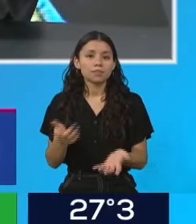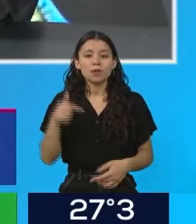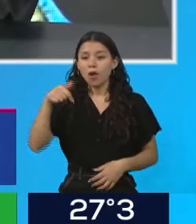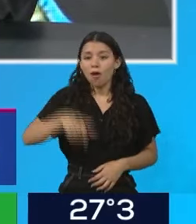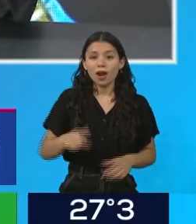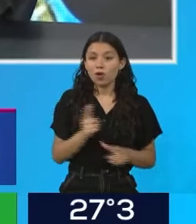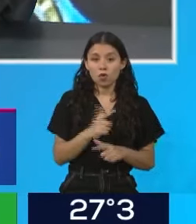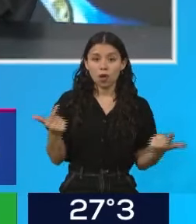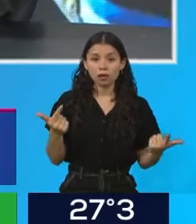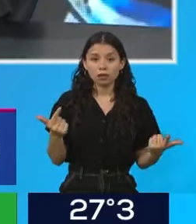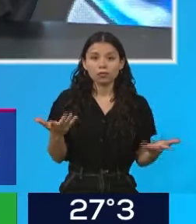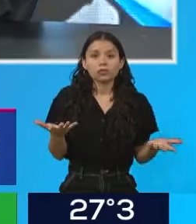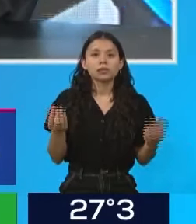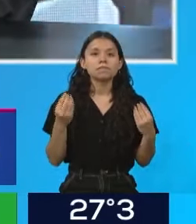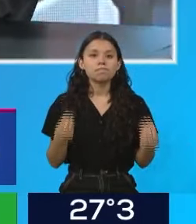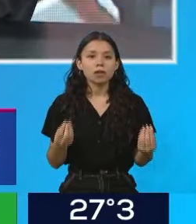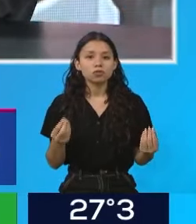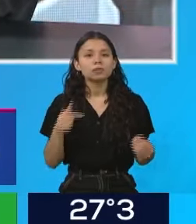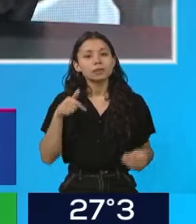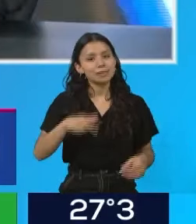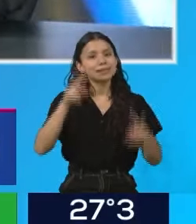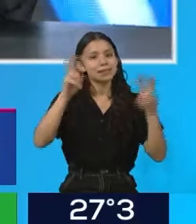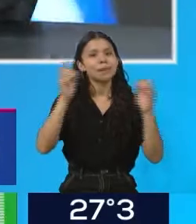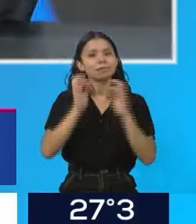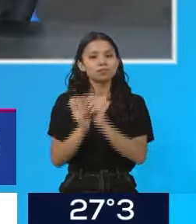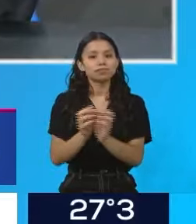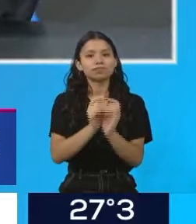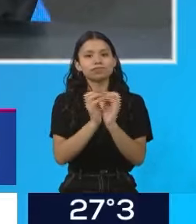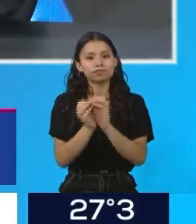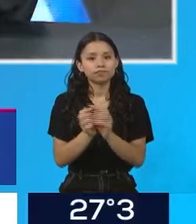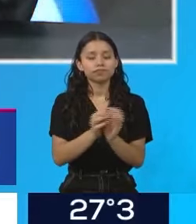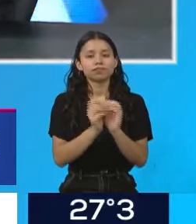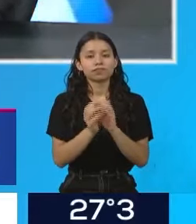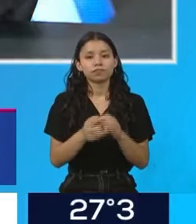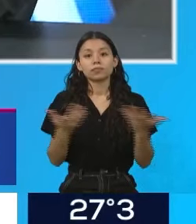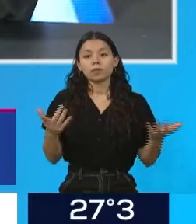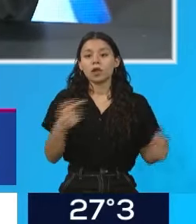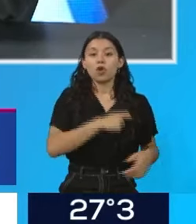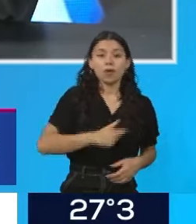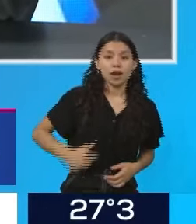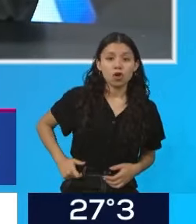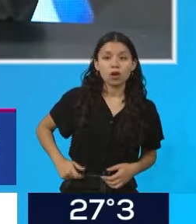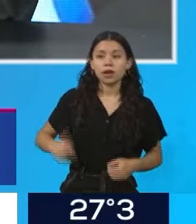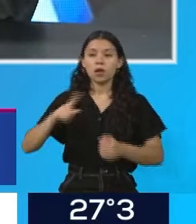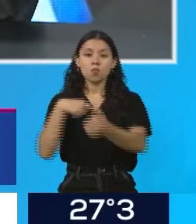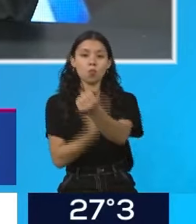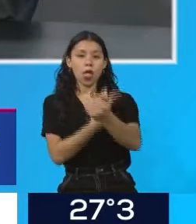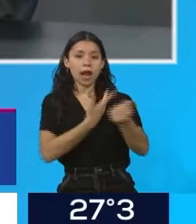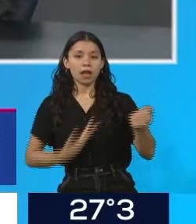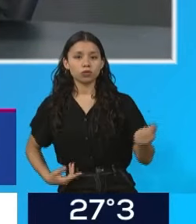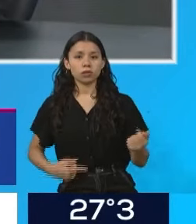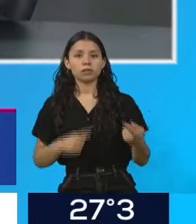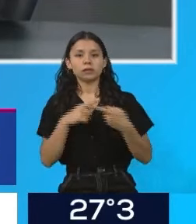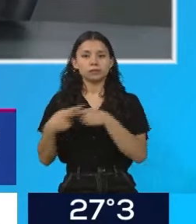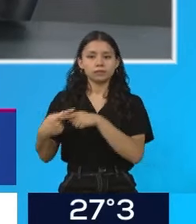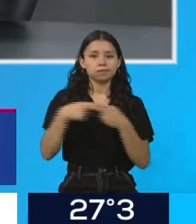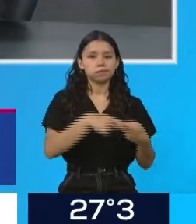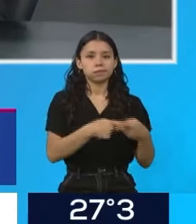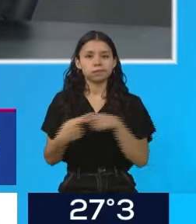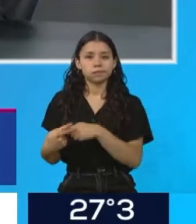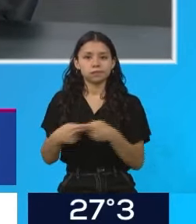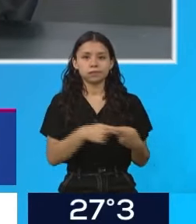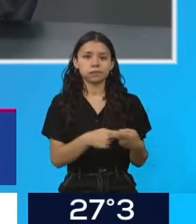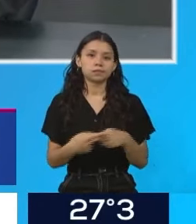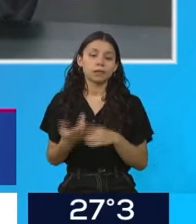en el medio una presión de parte de los gobernadores y del Poder Ejecutivo para que salgan las cosas como cada uno lo quiere. Es una semana